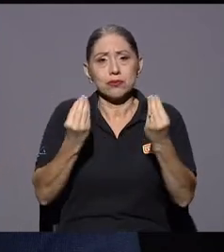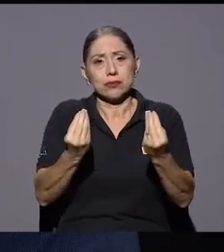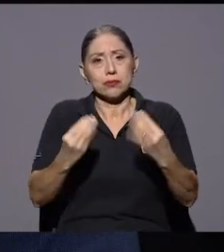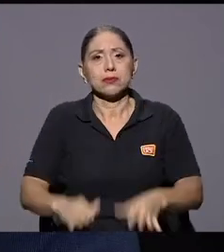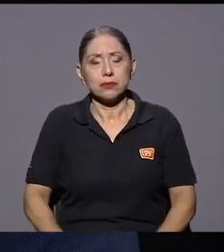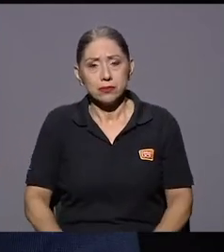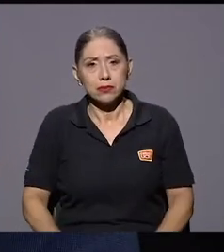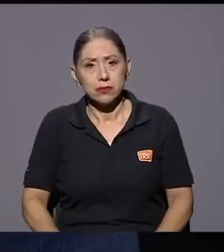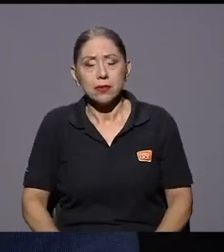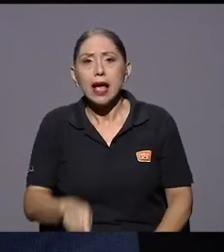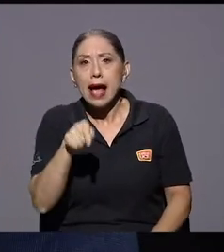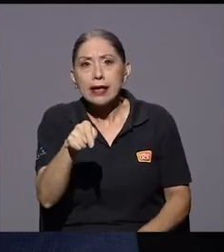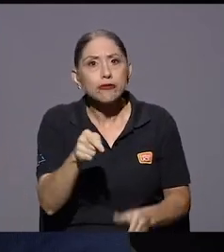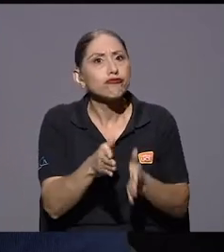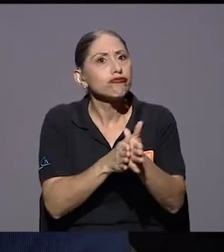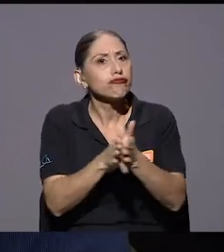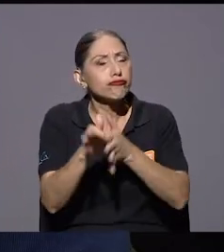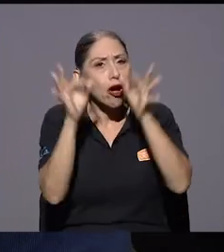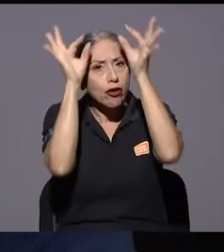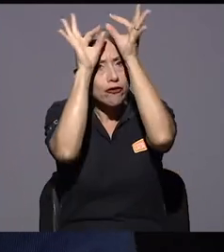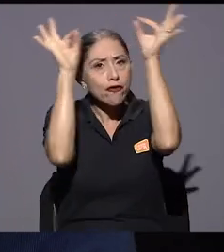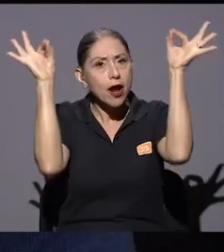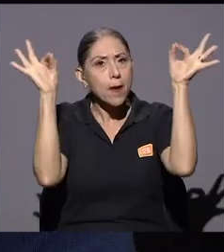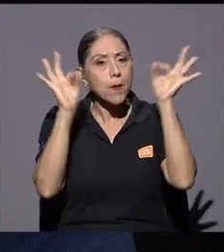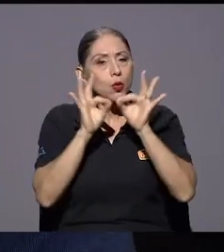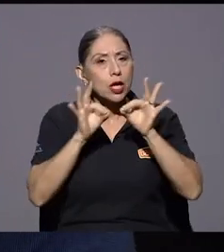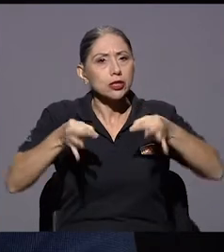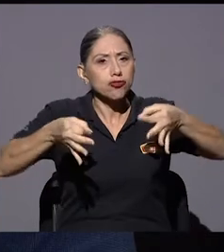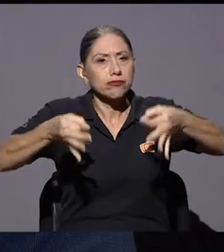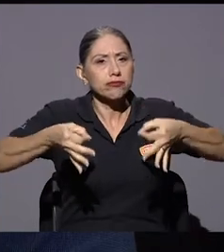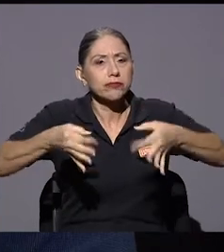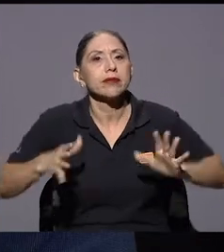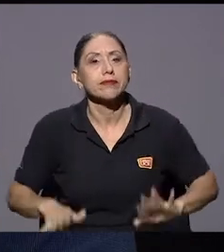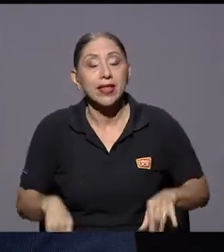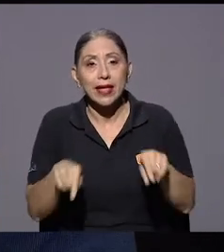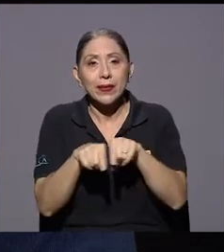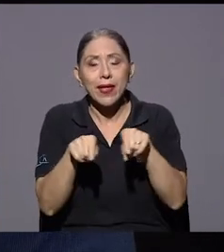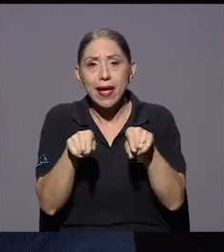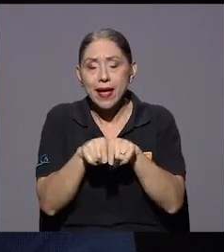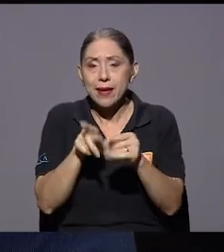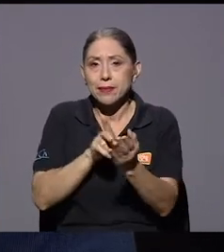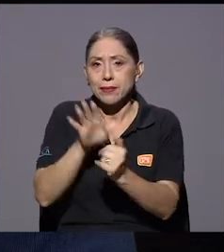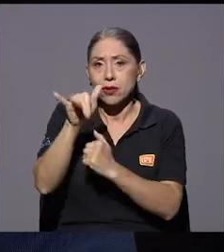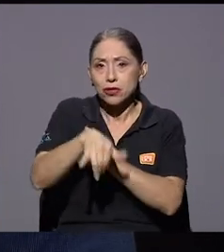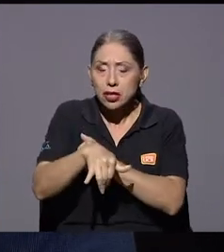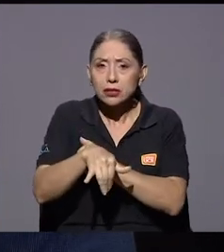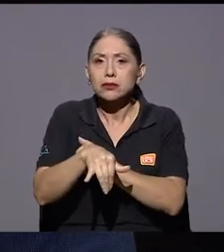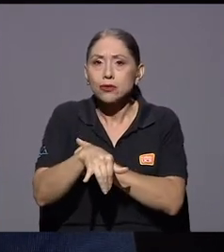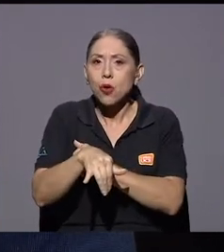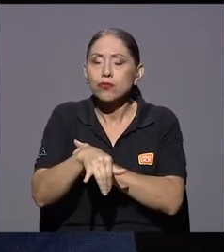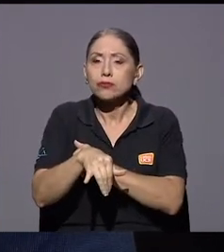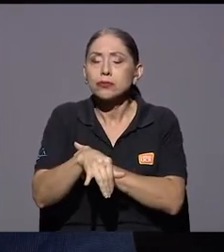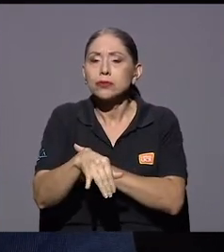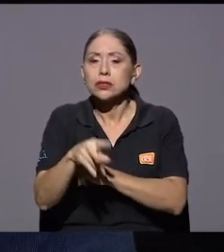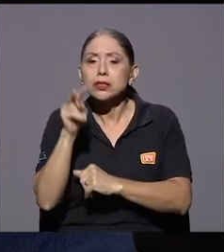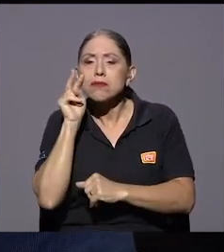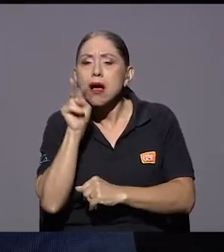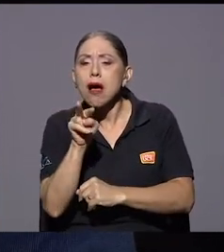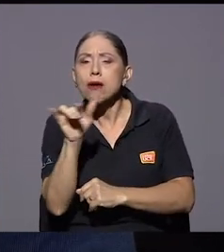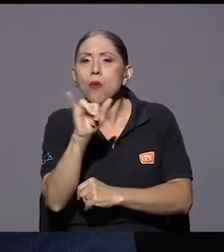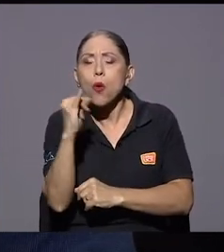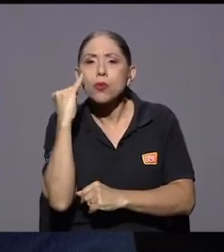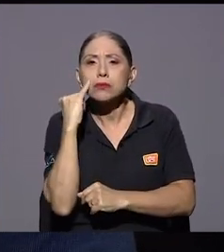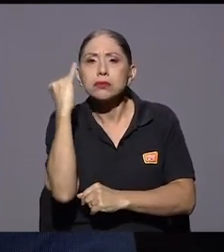ganamos mucho en tema de reputación por ejemplo o sea y lo otro es que se posicionó el proyecto como